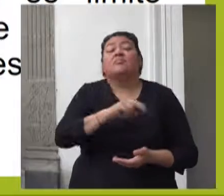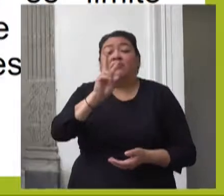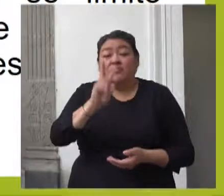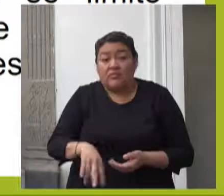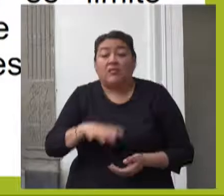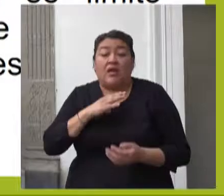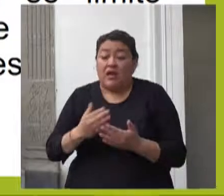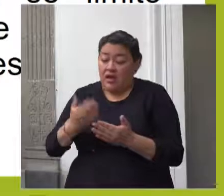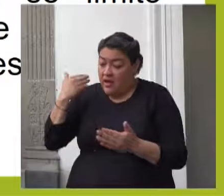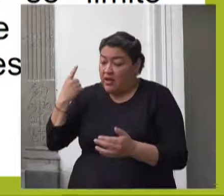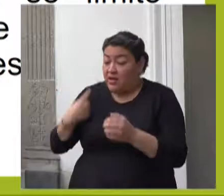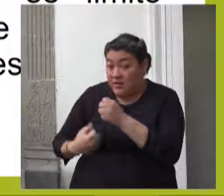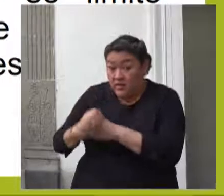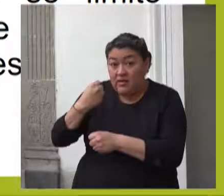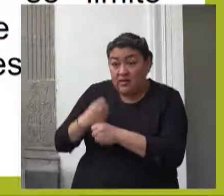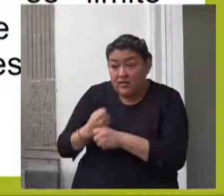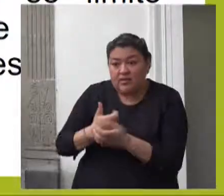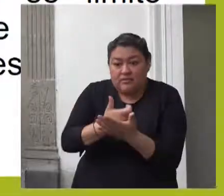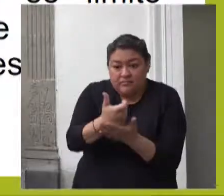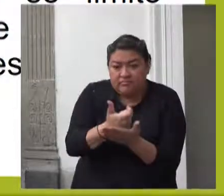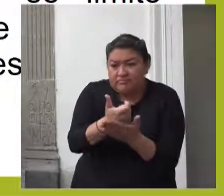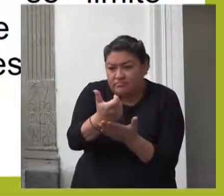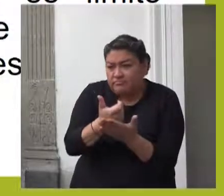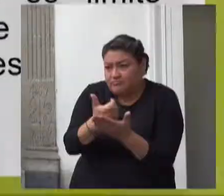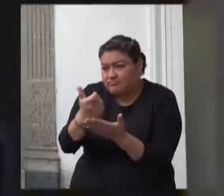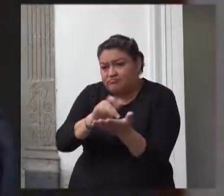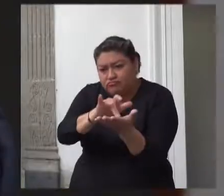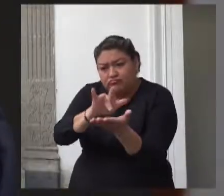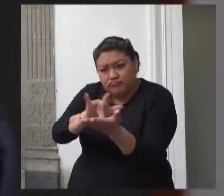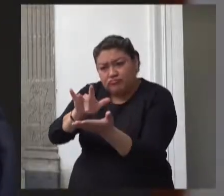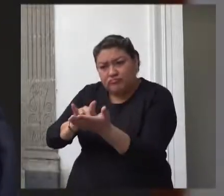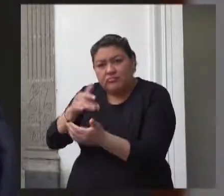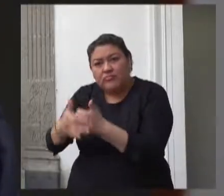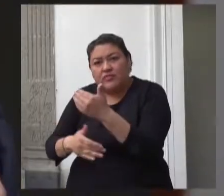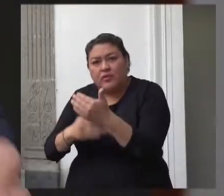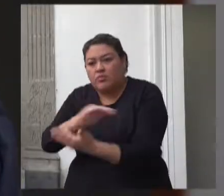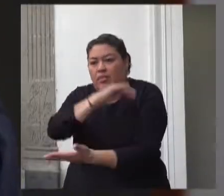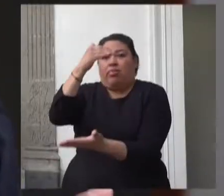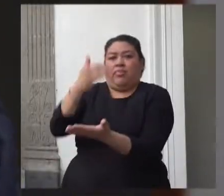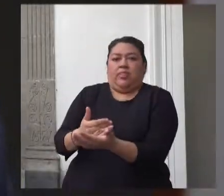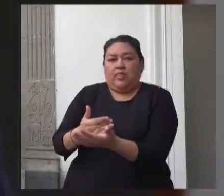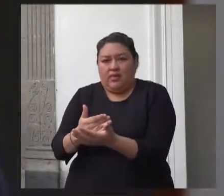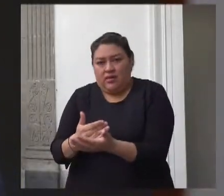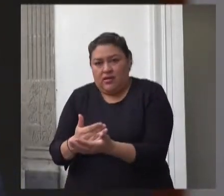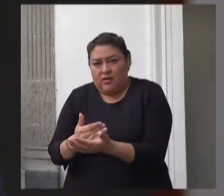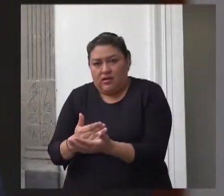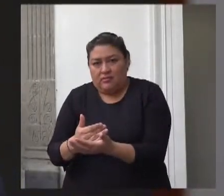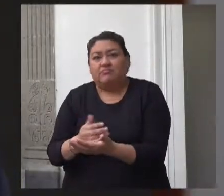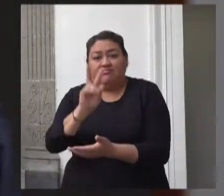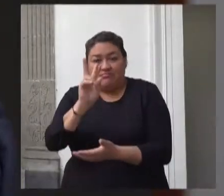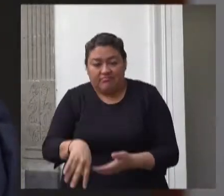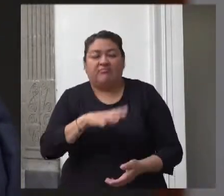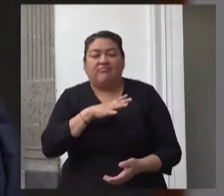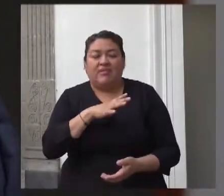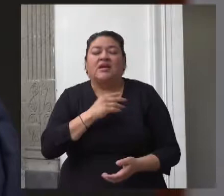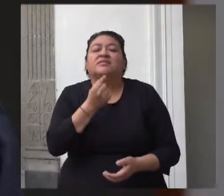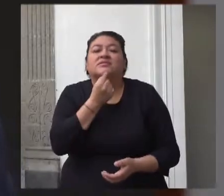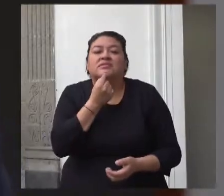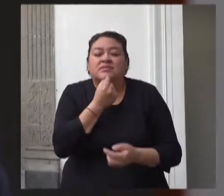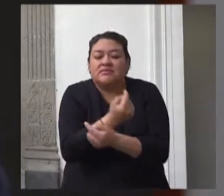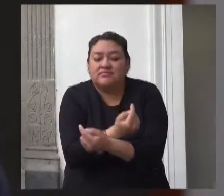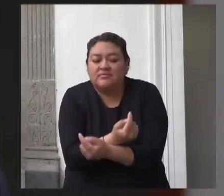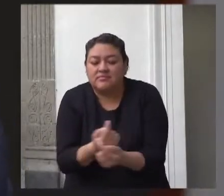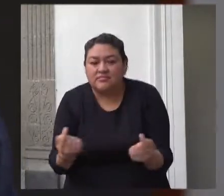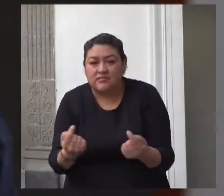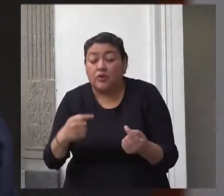venían otorgando con el programa de estancias infantiles de niñas y niños el